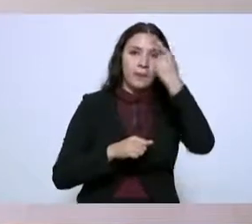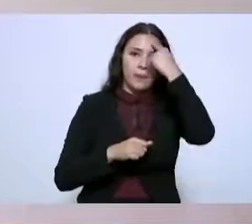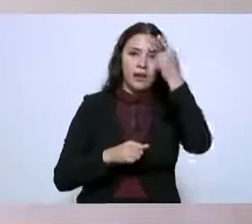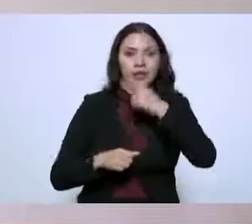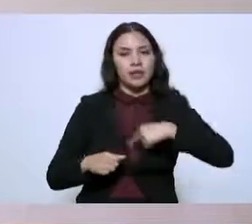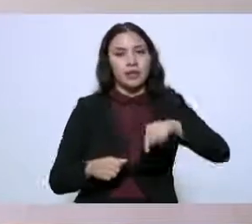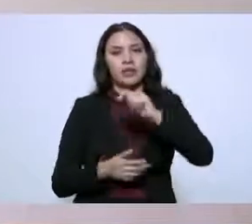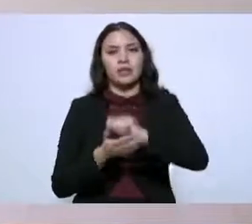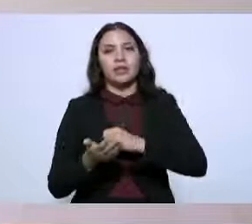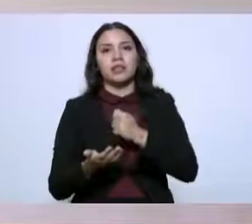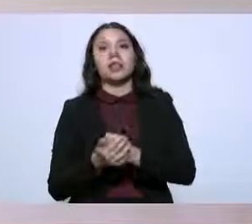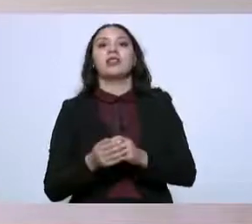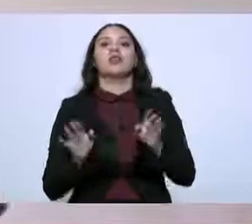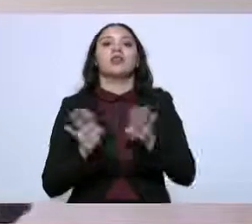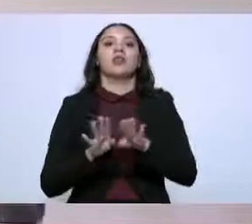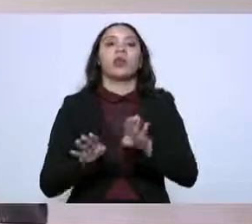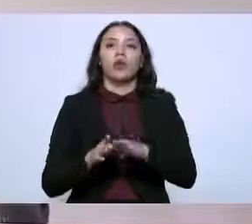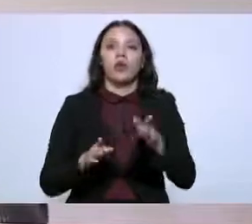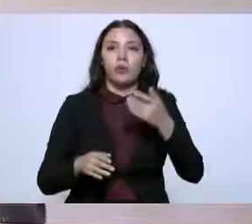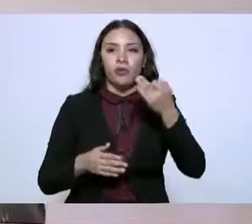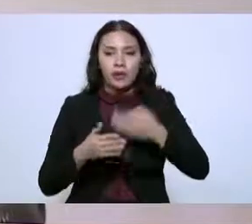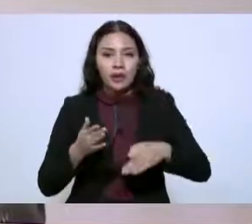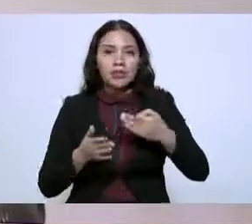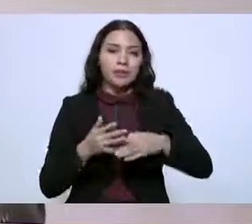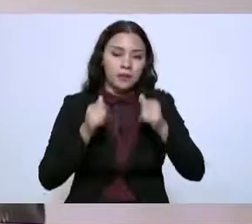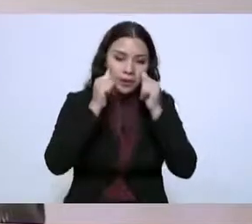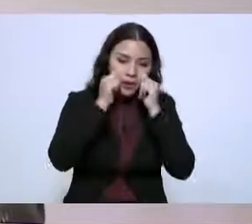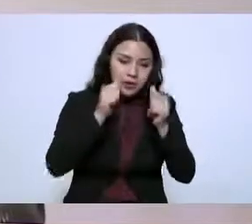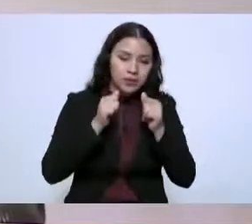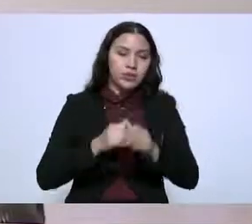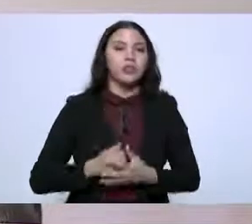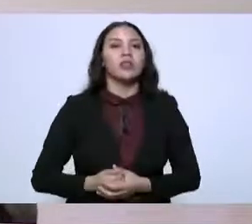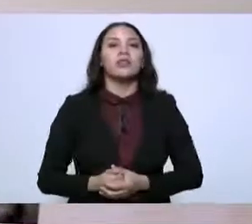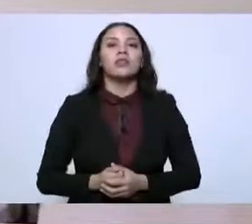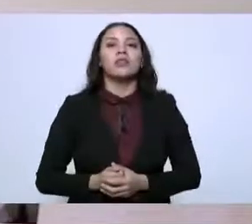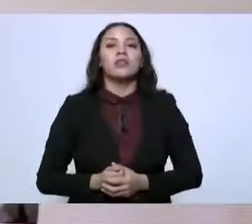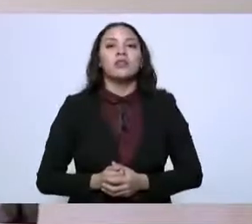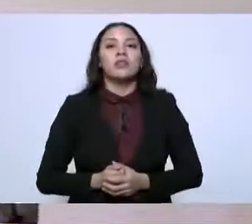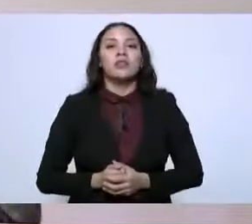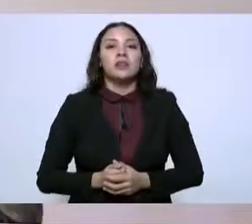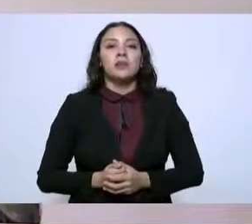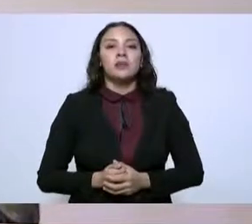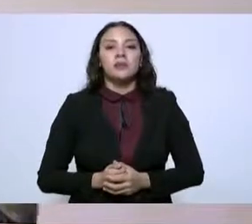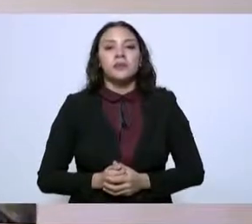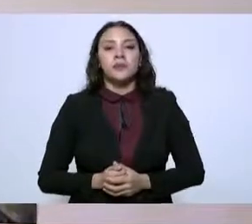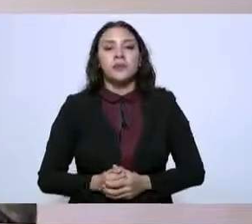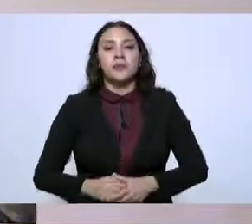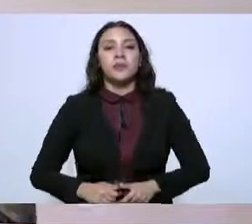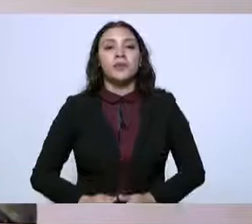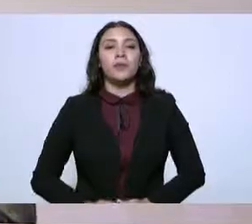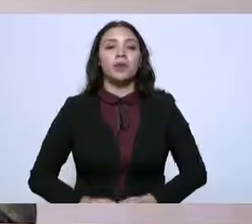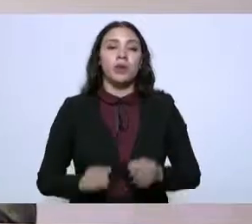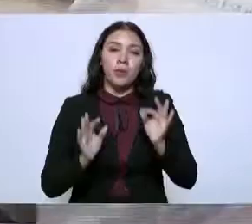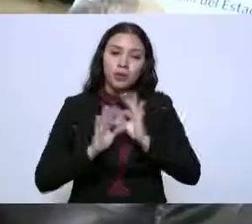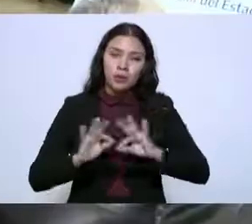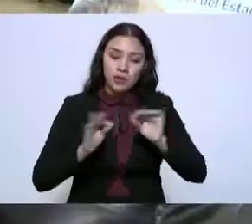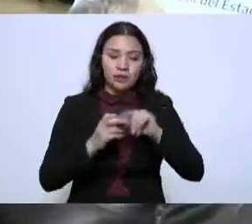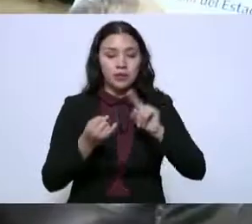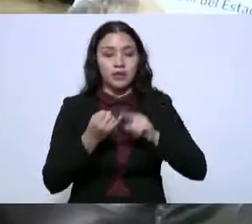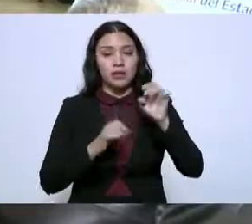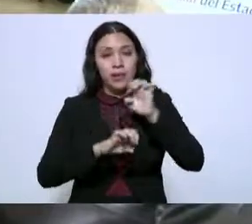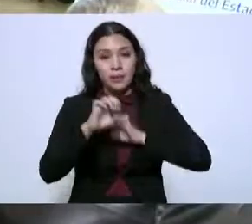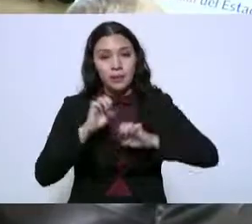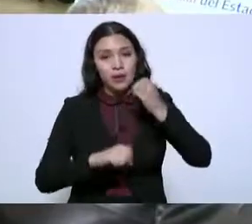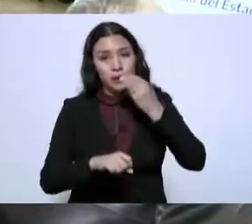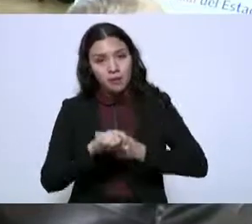población, donde se encuentran realmente las zonas prioritarias de atención. Es crear más fuentes de empleo y